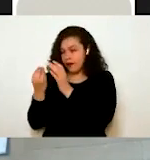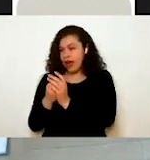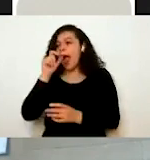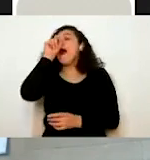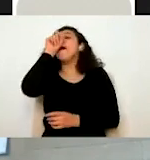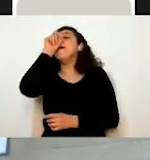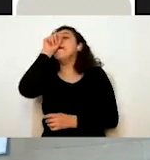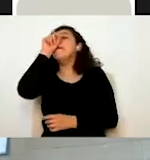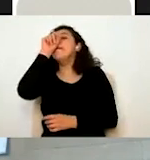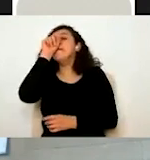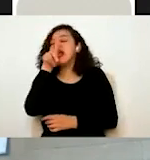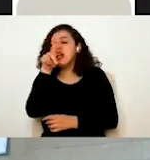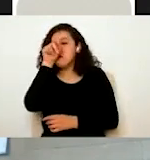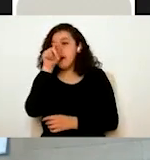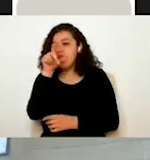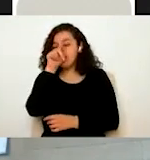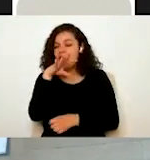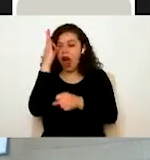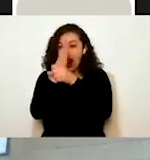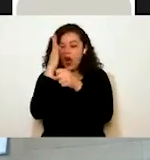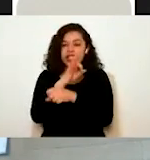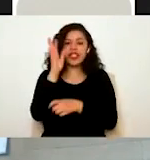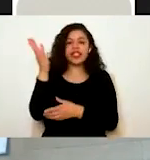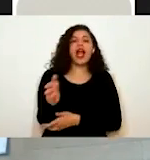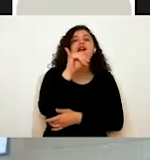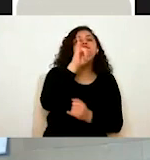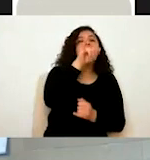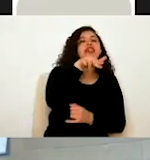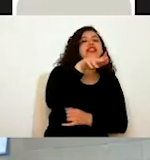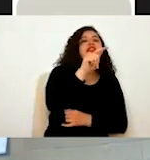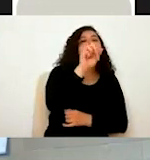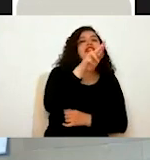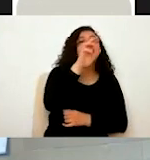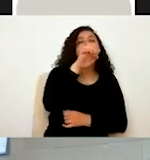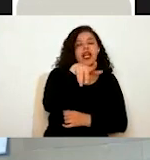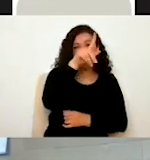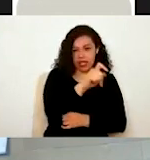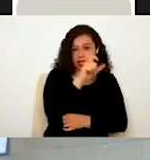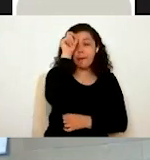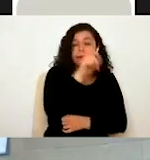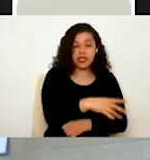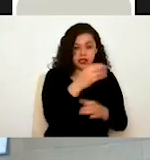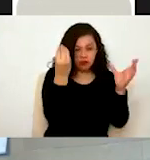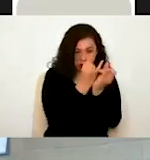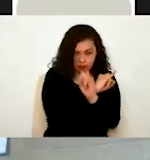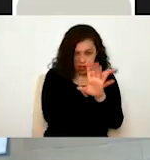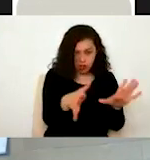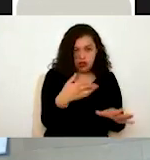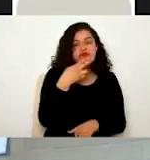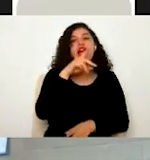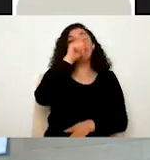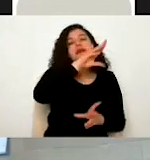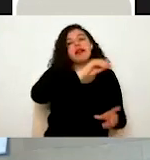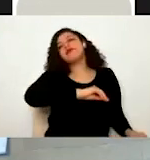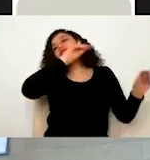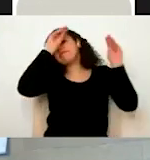ustedes utilizan actualmente en la intranet ante CBT. Es este, el mismo usuario y la misma contraseña. Aquí también me